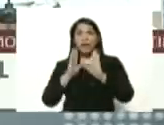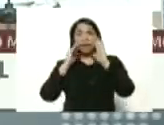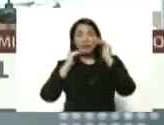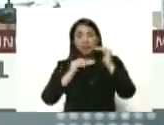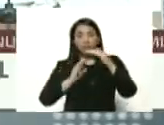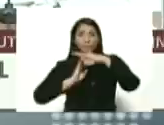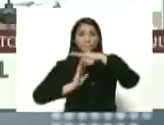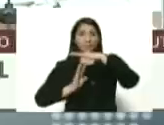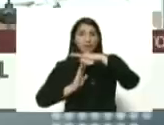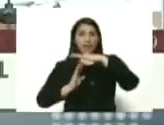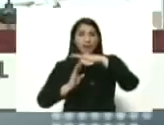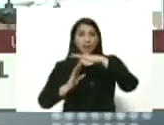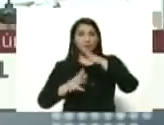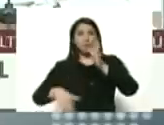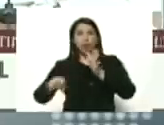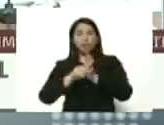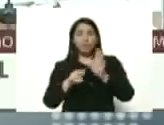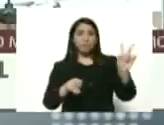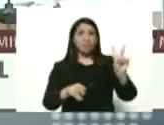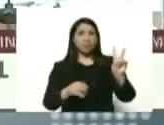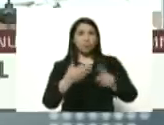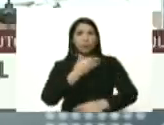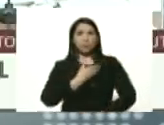migrantes que regresan a Venezuela presidente